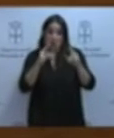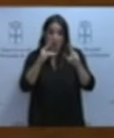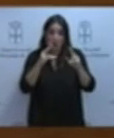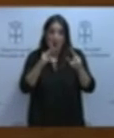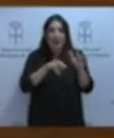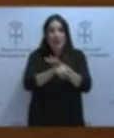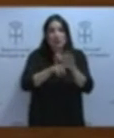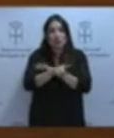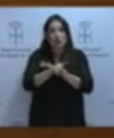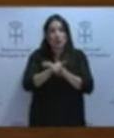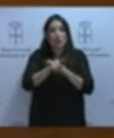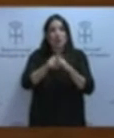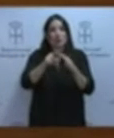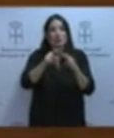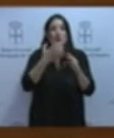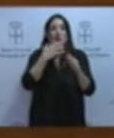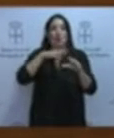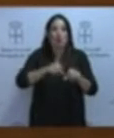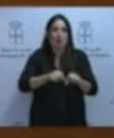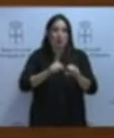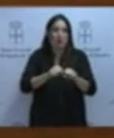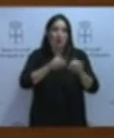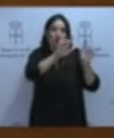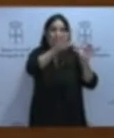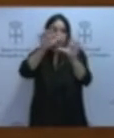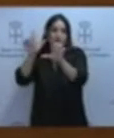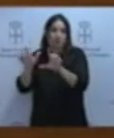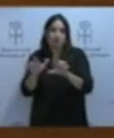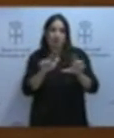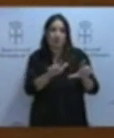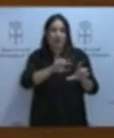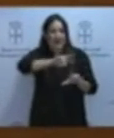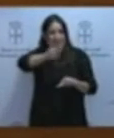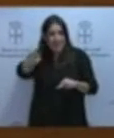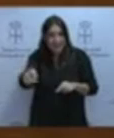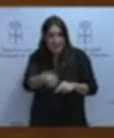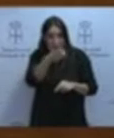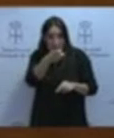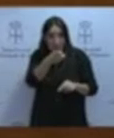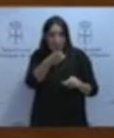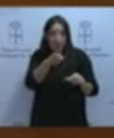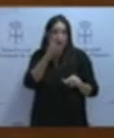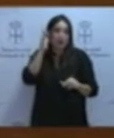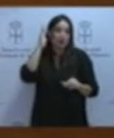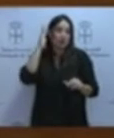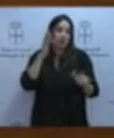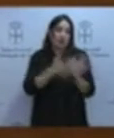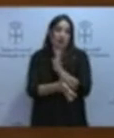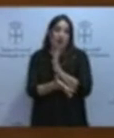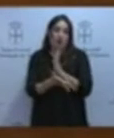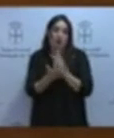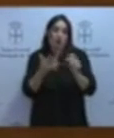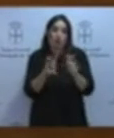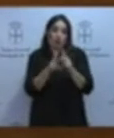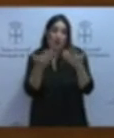instalaciones mineras, bombeo, ventilación, monitorización ambiental, etc., quedarían totalmente fuera de control de la sociedad